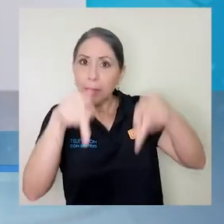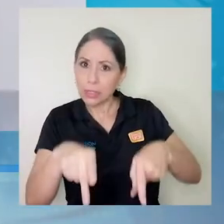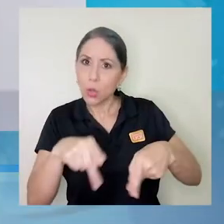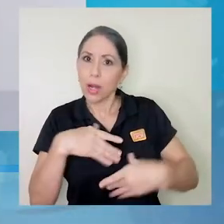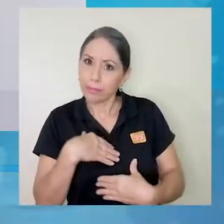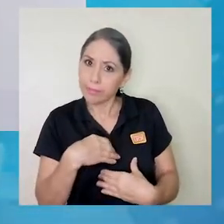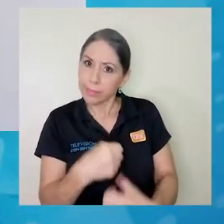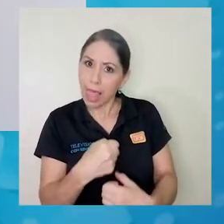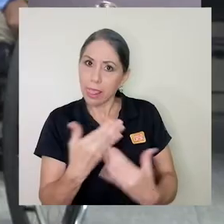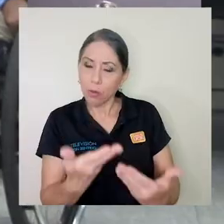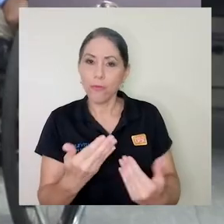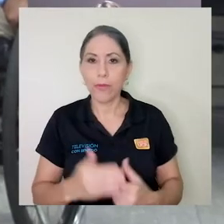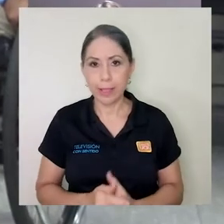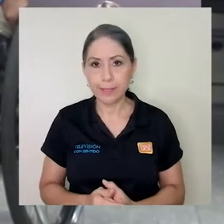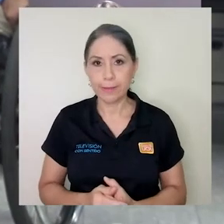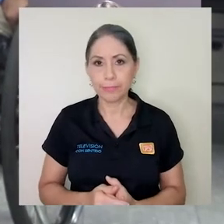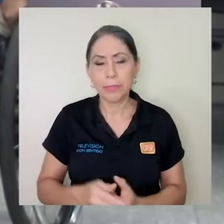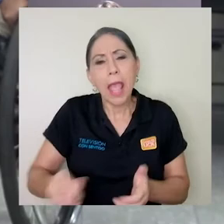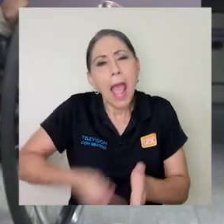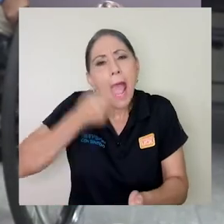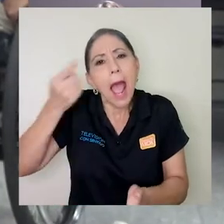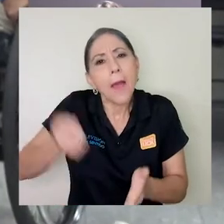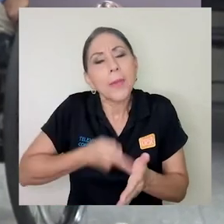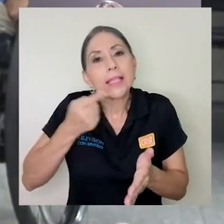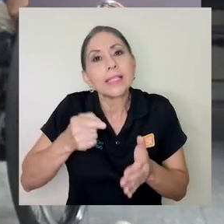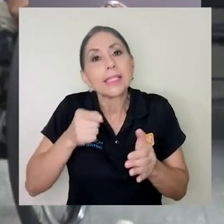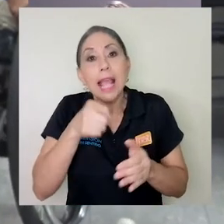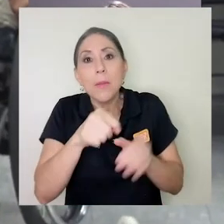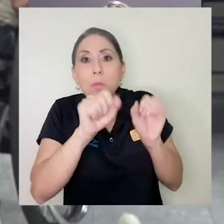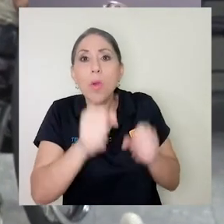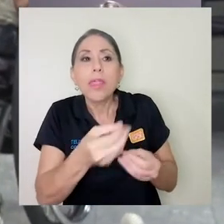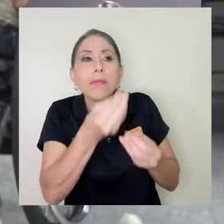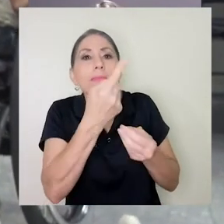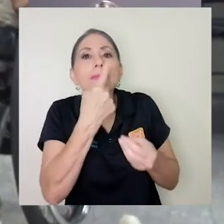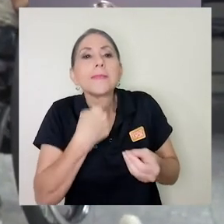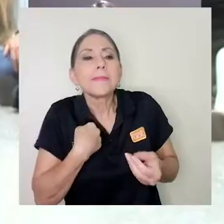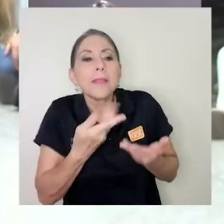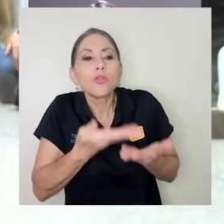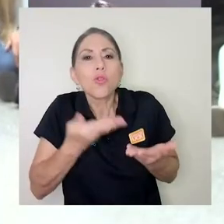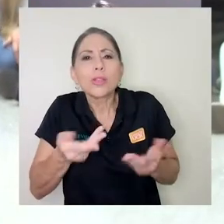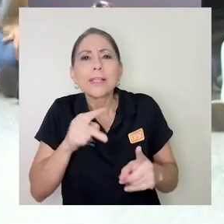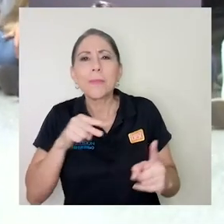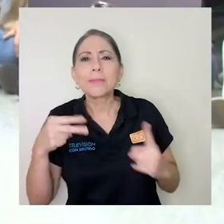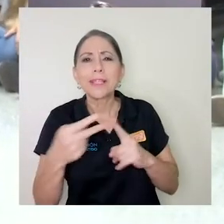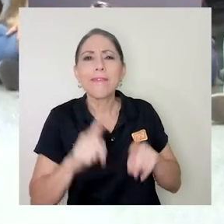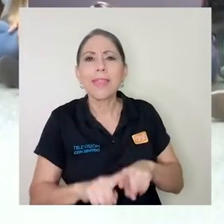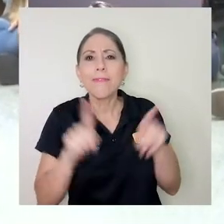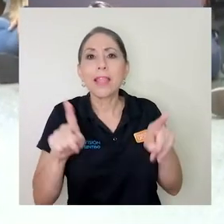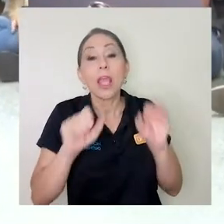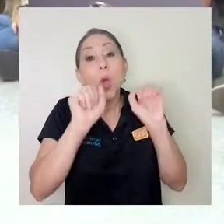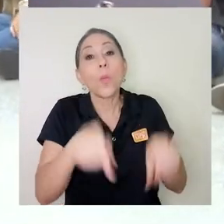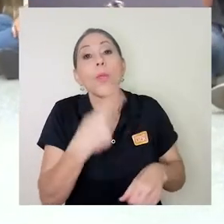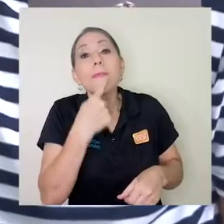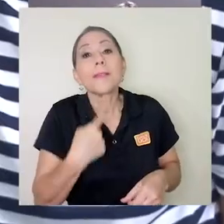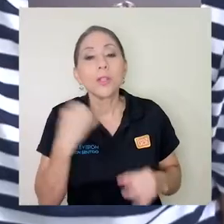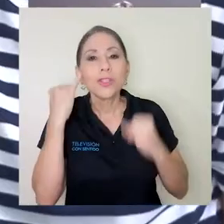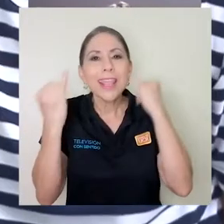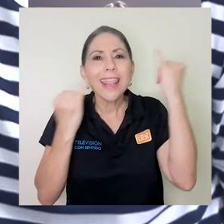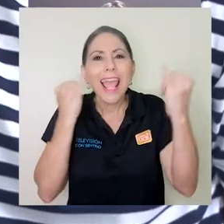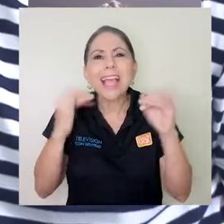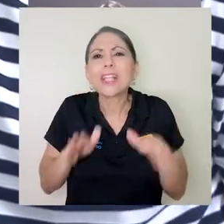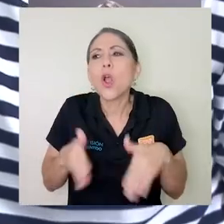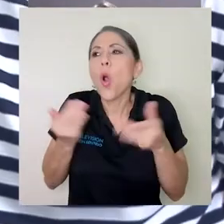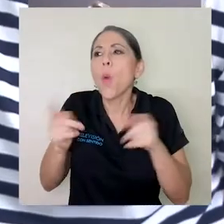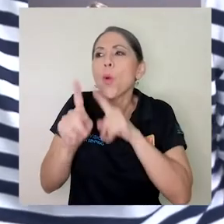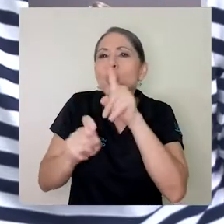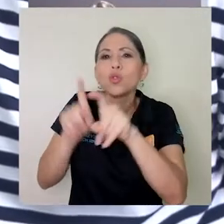nuestra confianza, que a veces nos puede dar una perspectiva diferente o nos puede dar ideas de cómo consultar o con quién